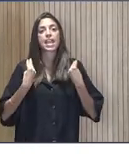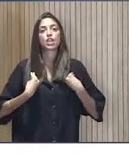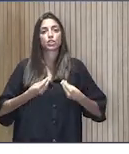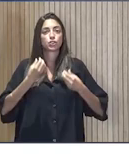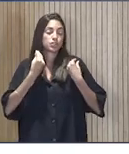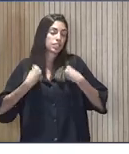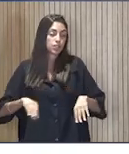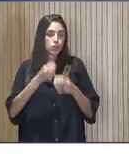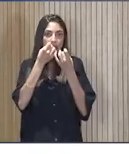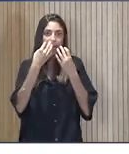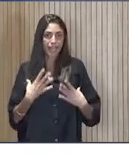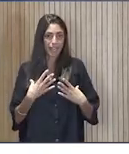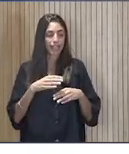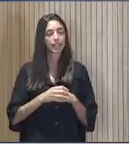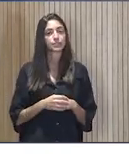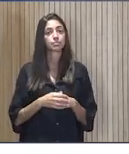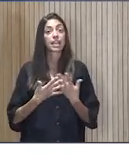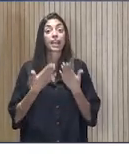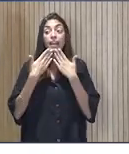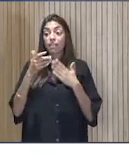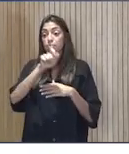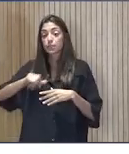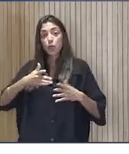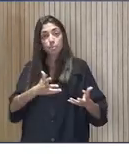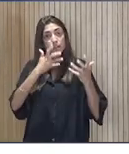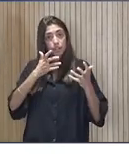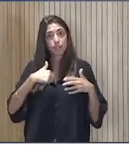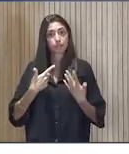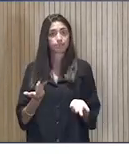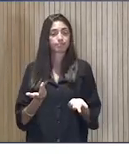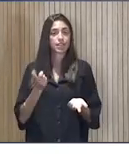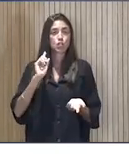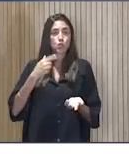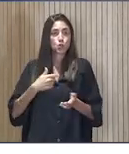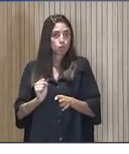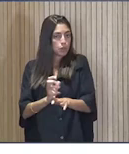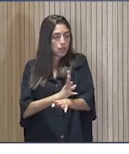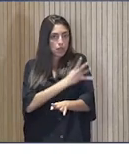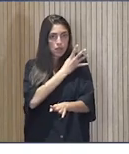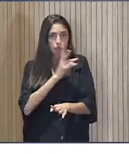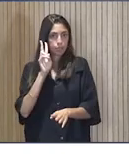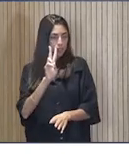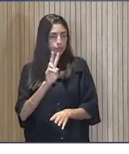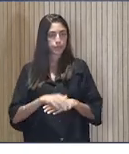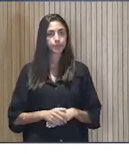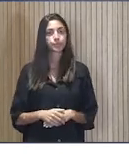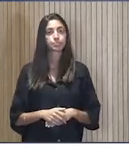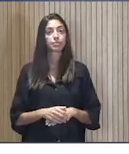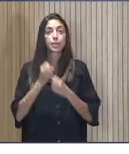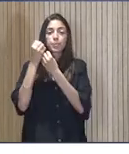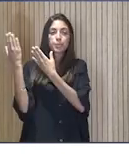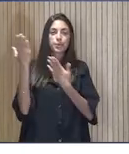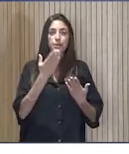Relacionados con estos premios, con los beneficiarios y ya solamente el vídeo pone la piel de gallina. Bienvenidos a